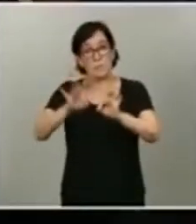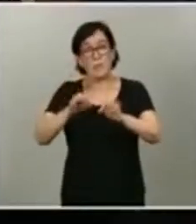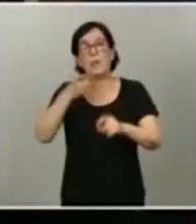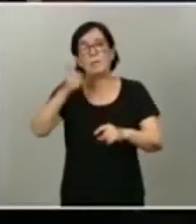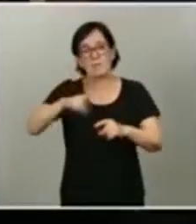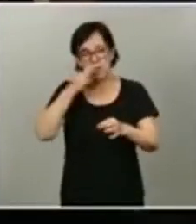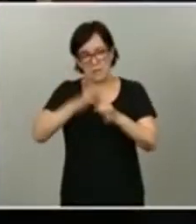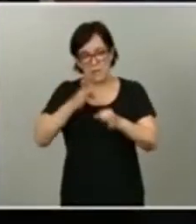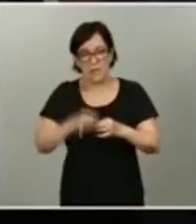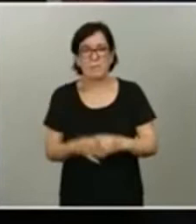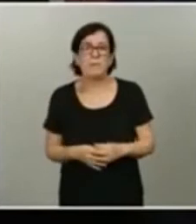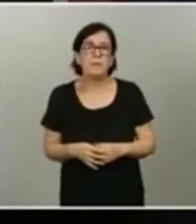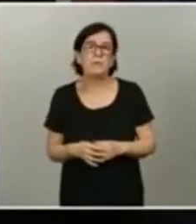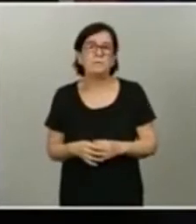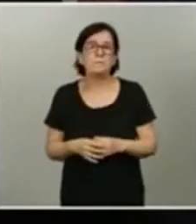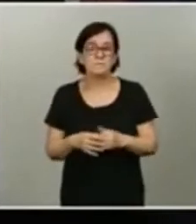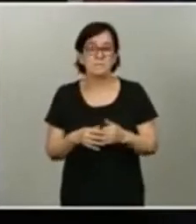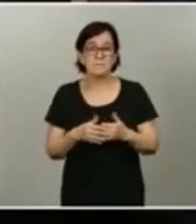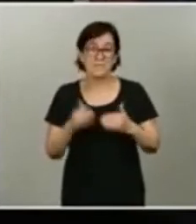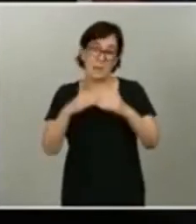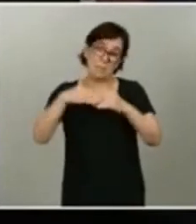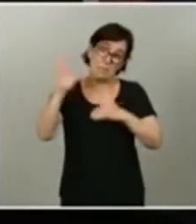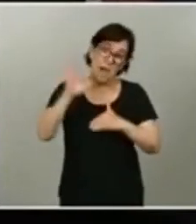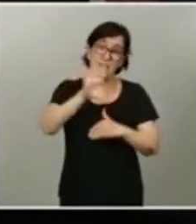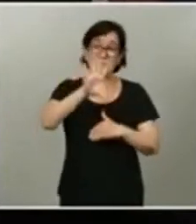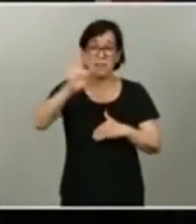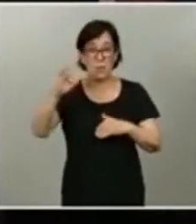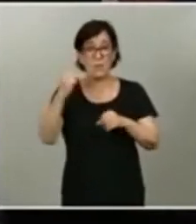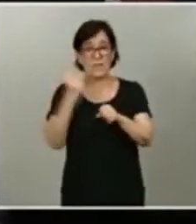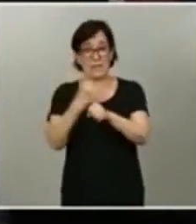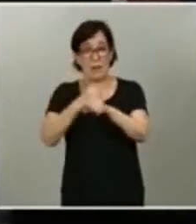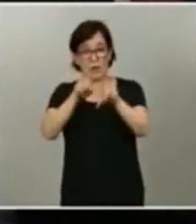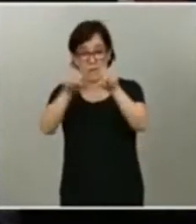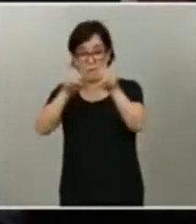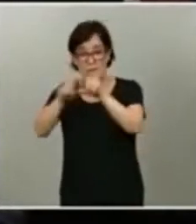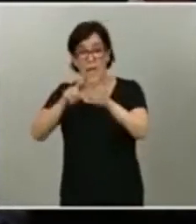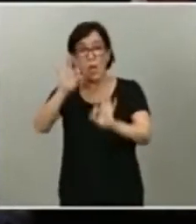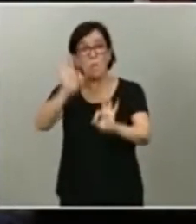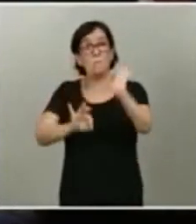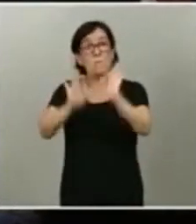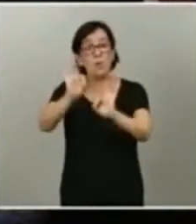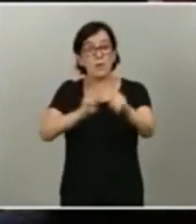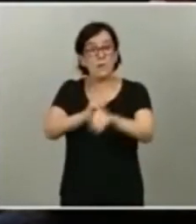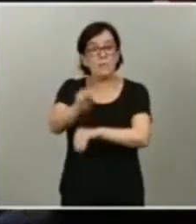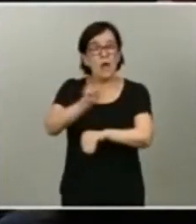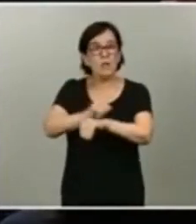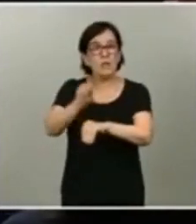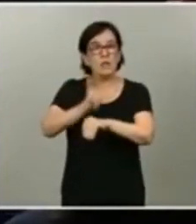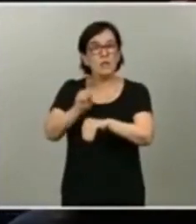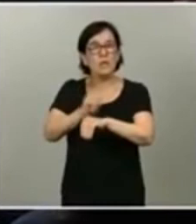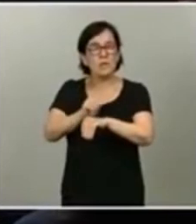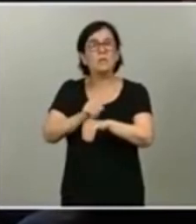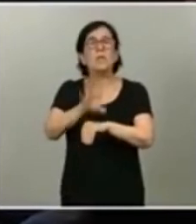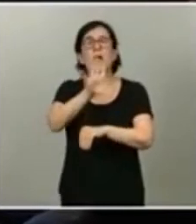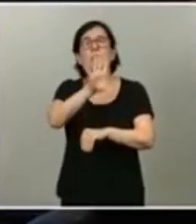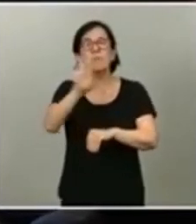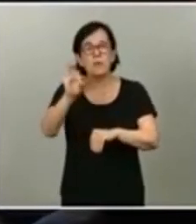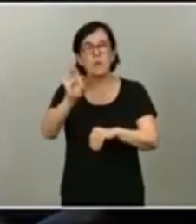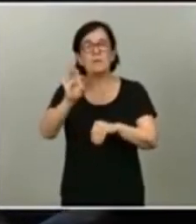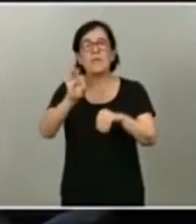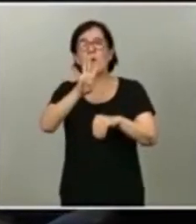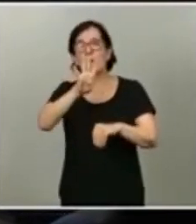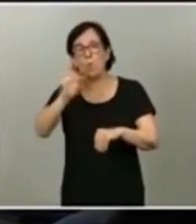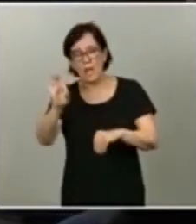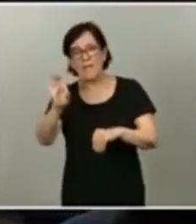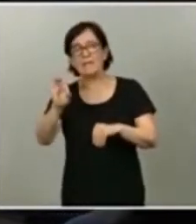Para las que son más grandes, más de 50 trabajadores, este porcentaje de bonificación serán del 50, 40 y